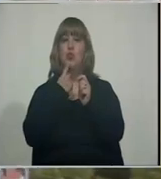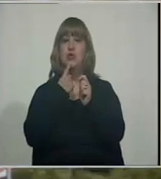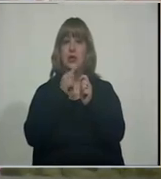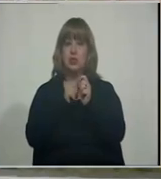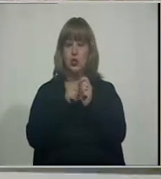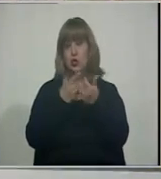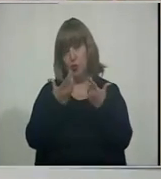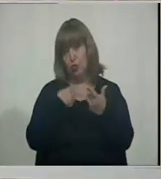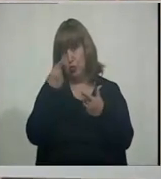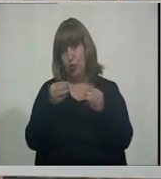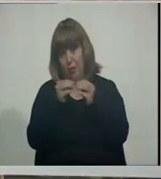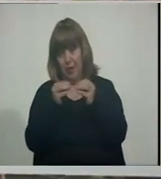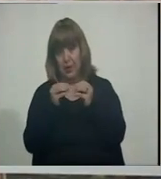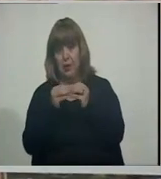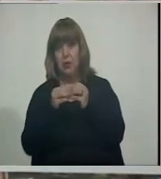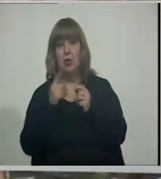¿Cómo te va? Buen día